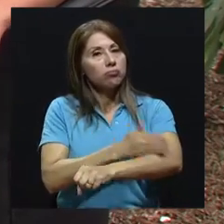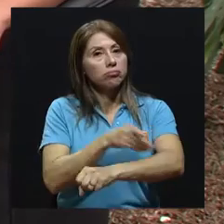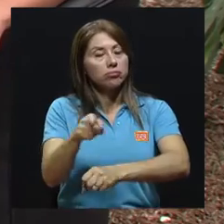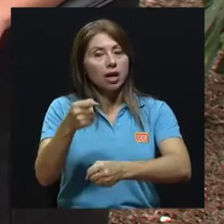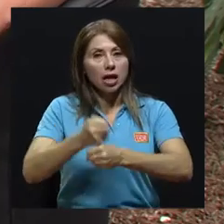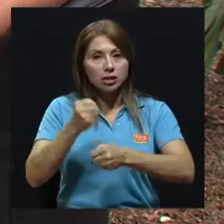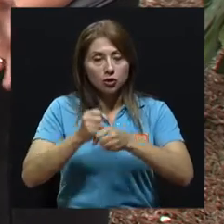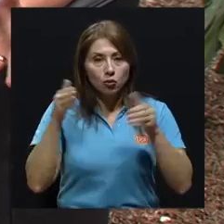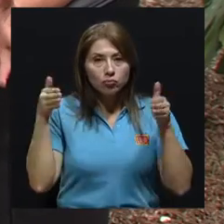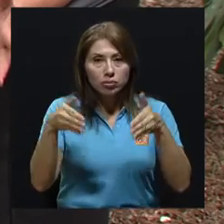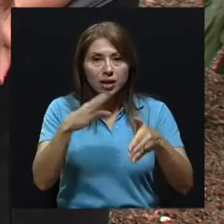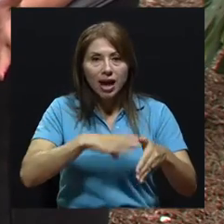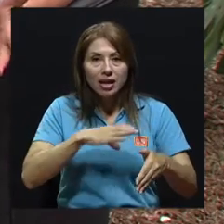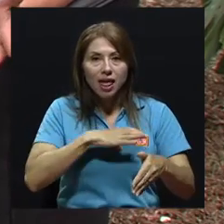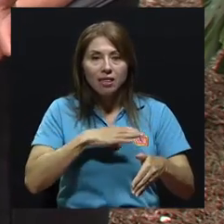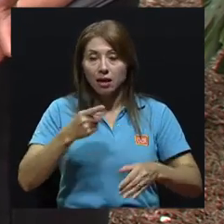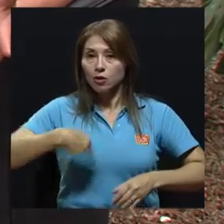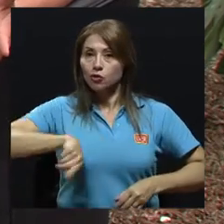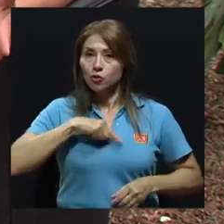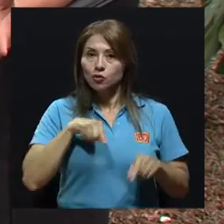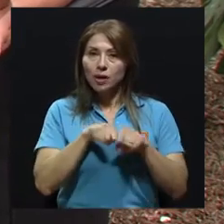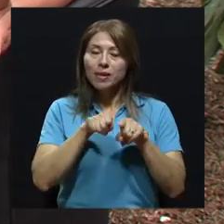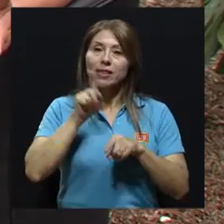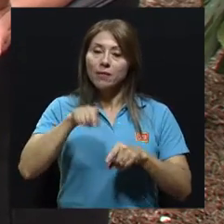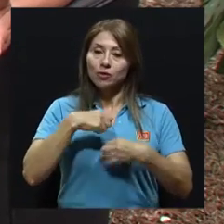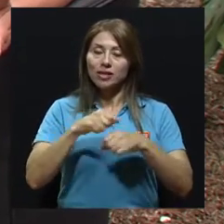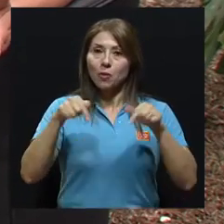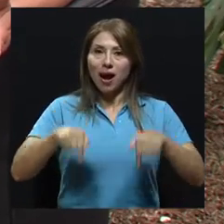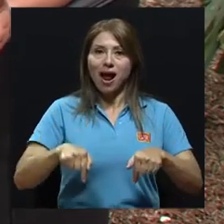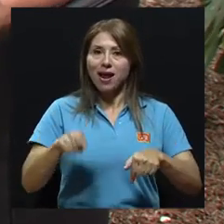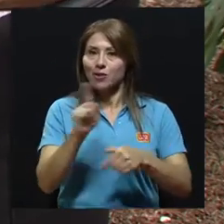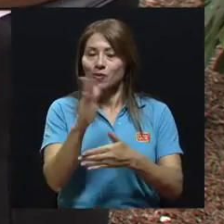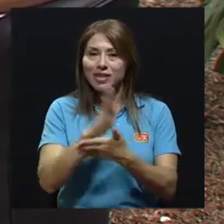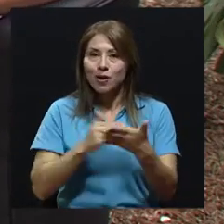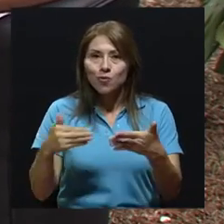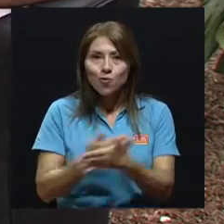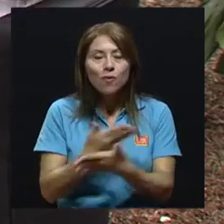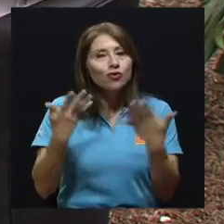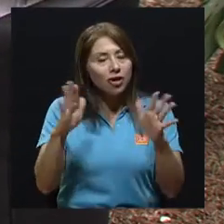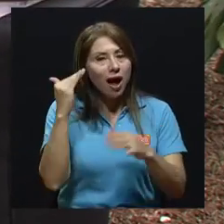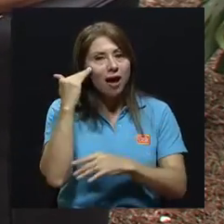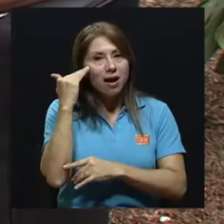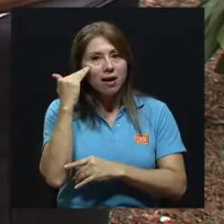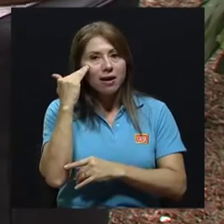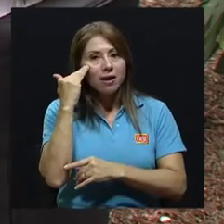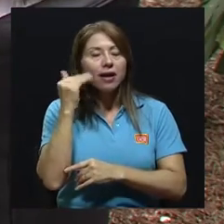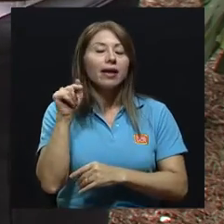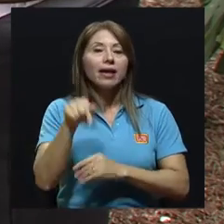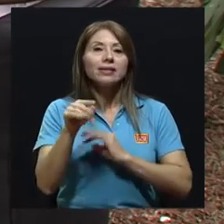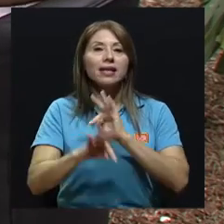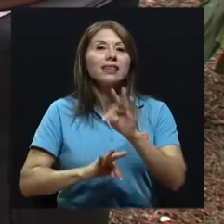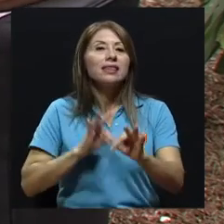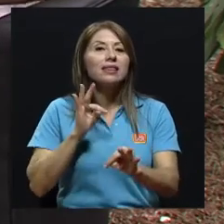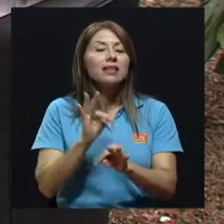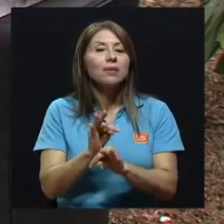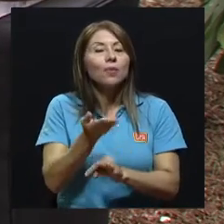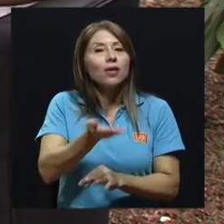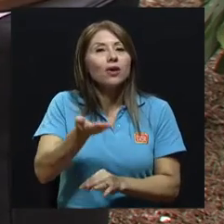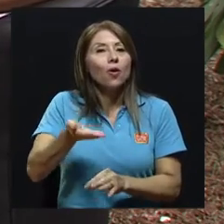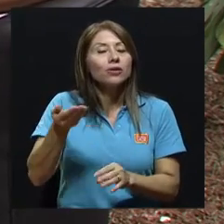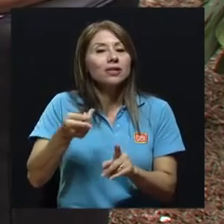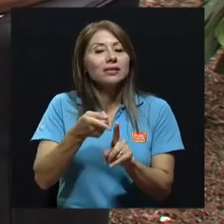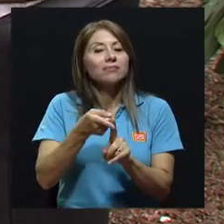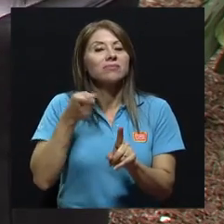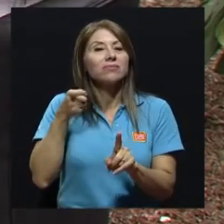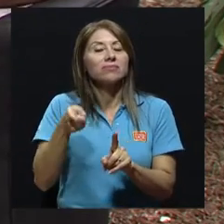gestión de calidad. Y bueno, es lo que tenemos nosotros también que hacer acá. No es algo nuevo, es algo que ya se sabe, que ese tipo de fuentes